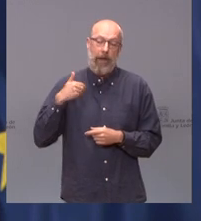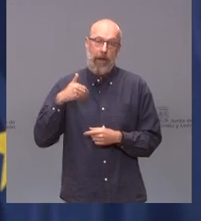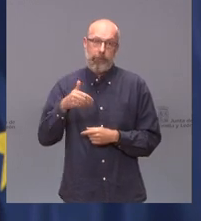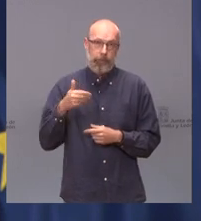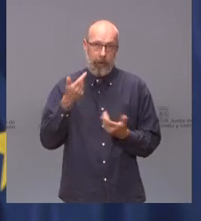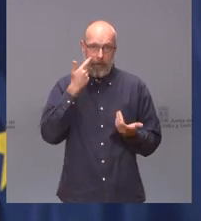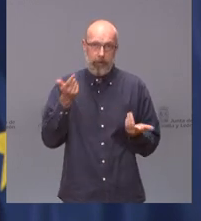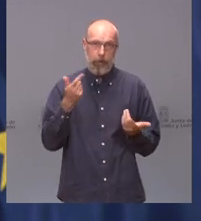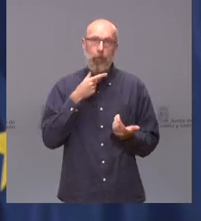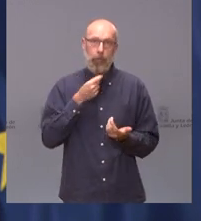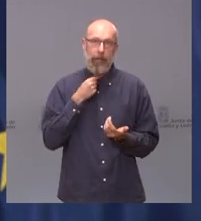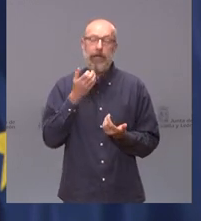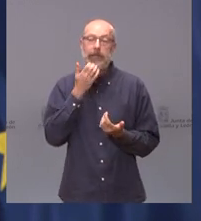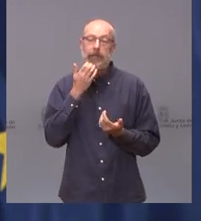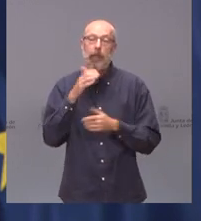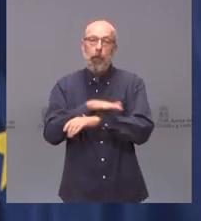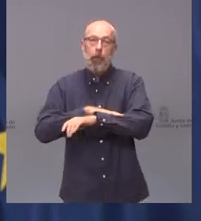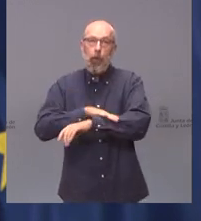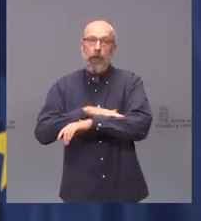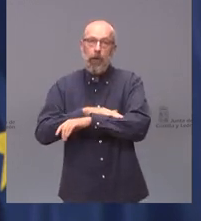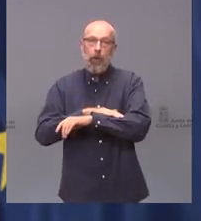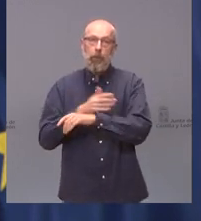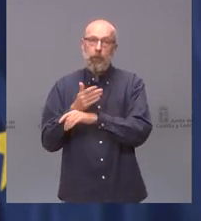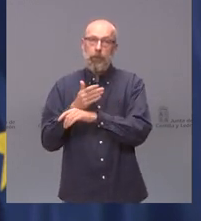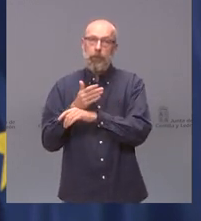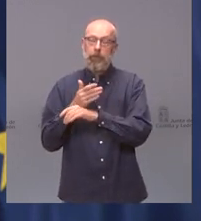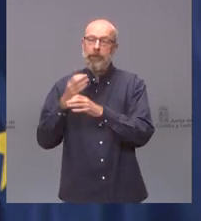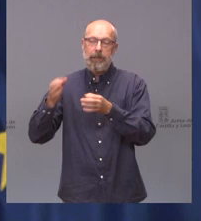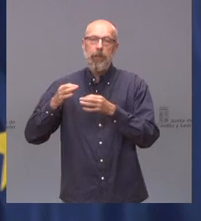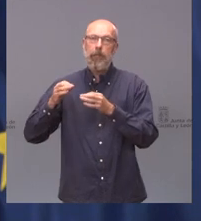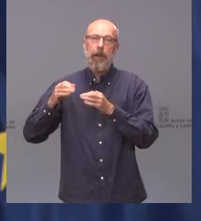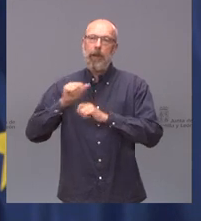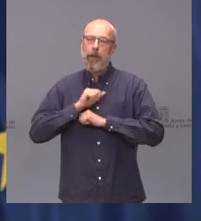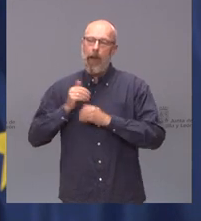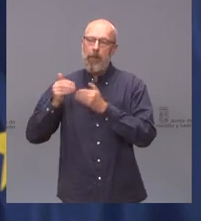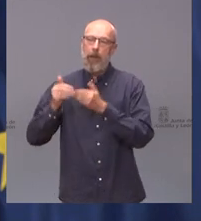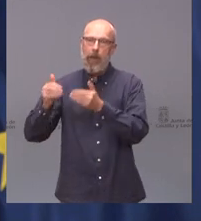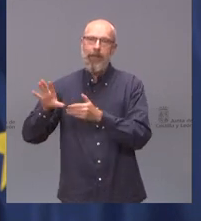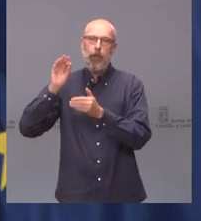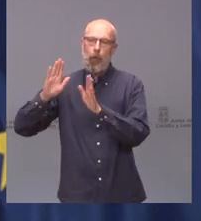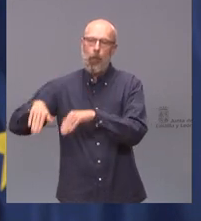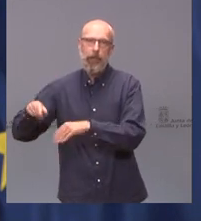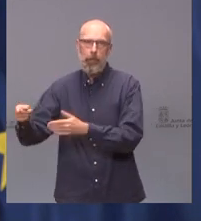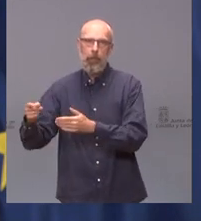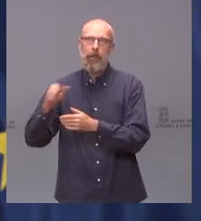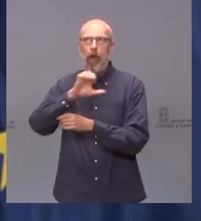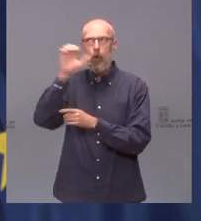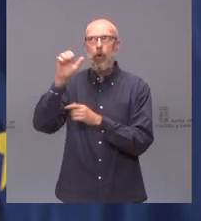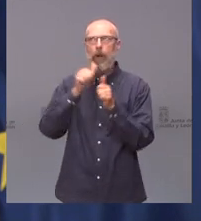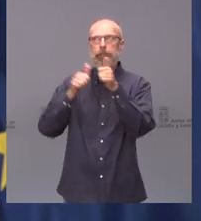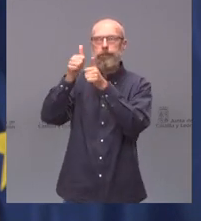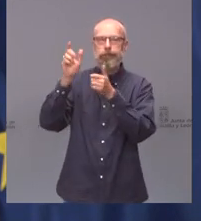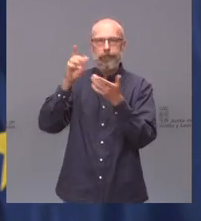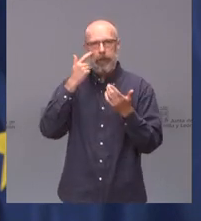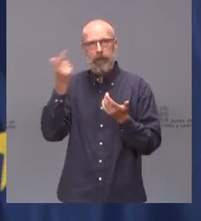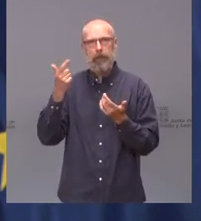que el Gobierno no tarde, no sea siempre el último en tomar las decisiones. En Europa somos los últimos en tomar las